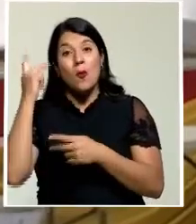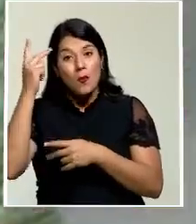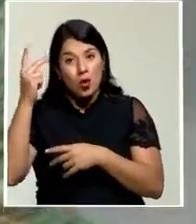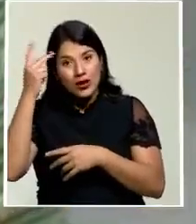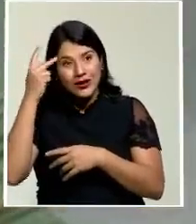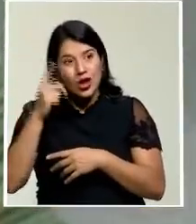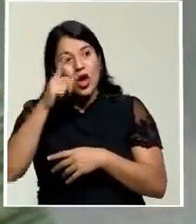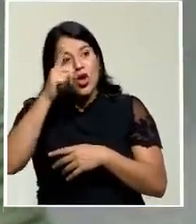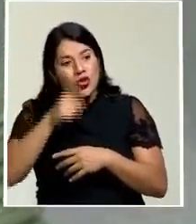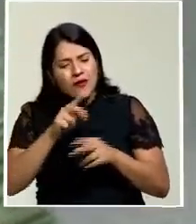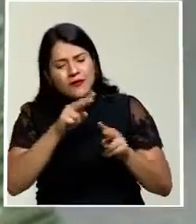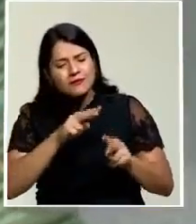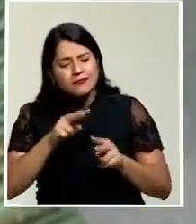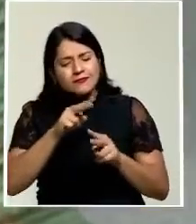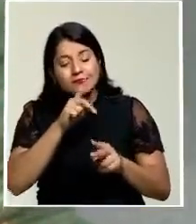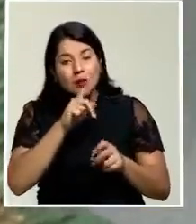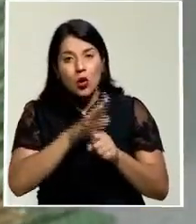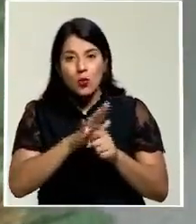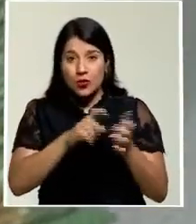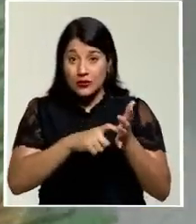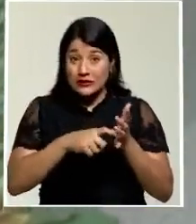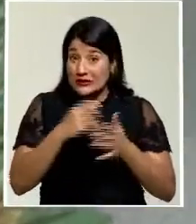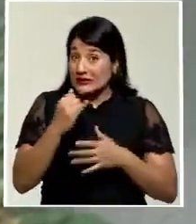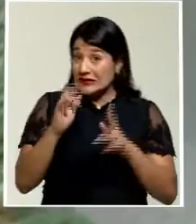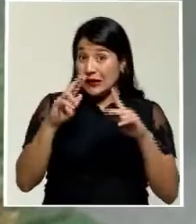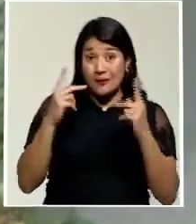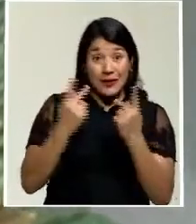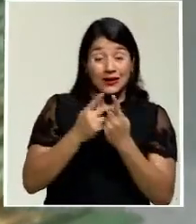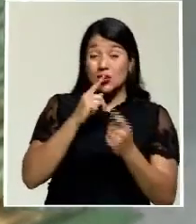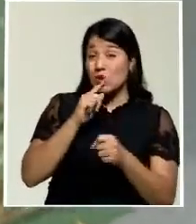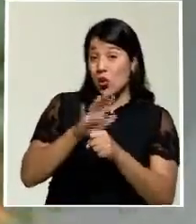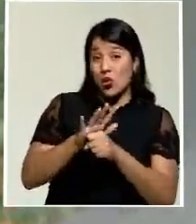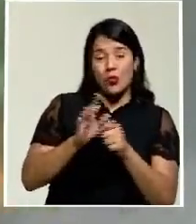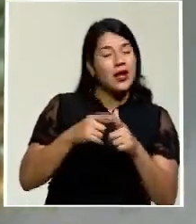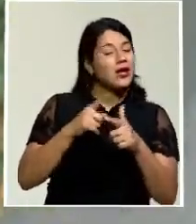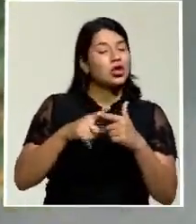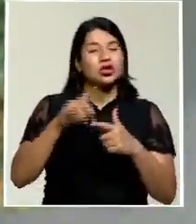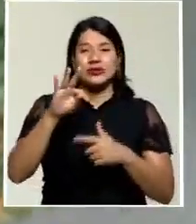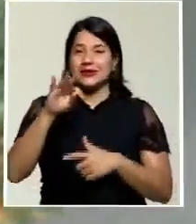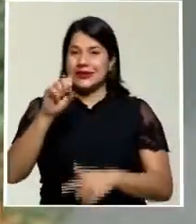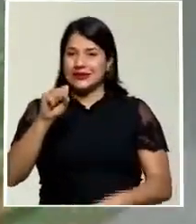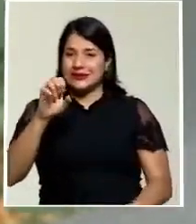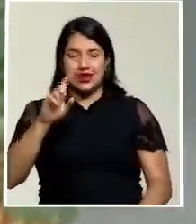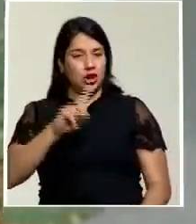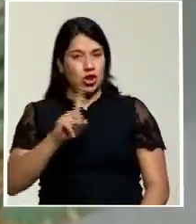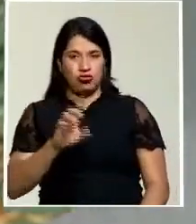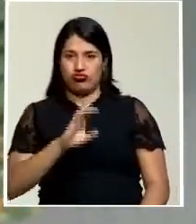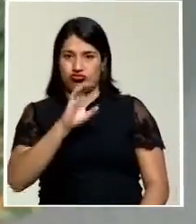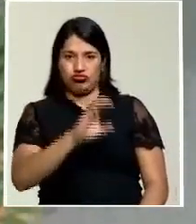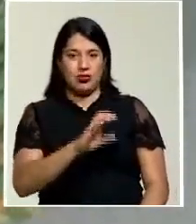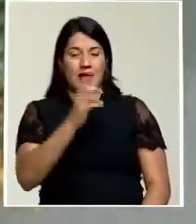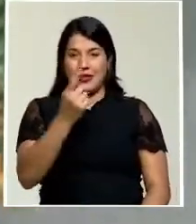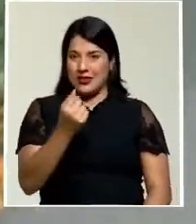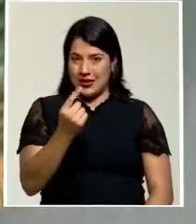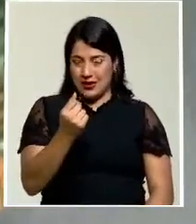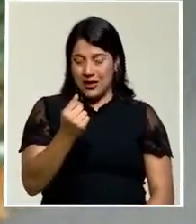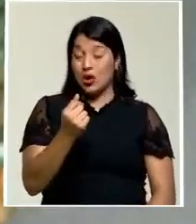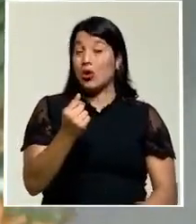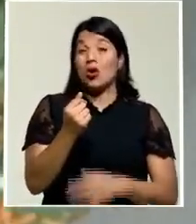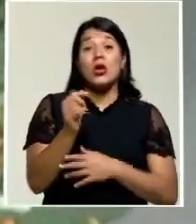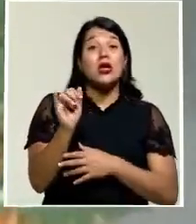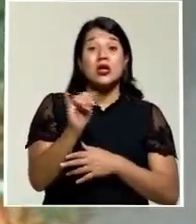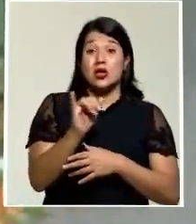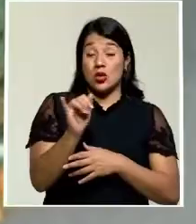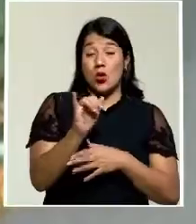En caso de que los partidos incumplan dicho requerimiento, el Tribunal no girará monto por concepto de contribución estatal, incluyendo lo